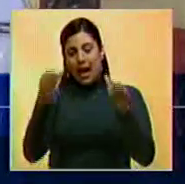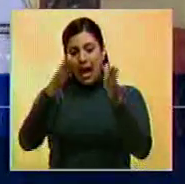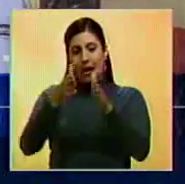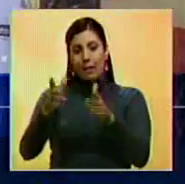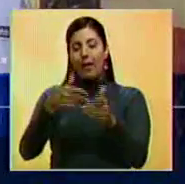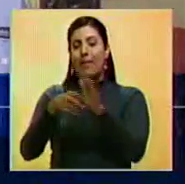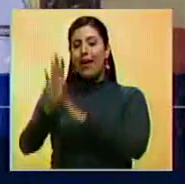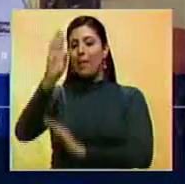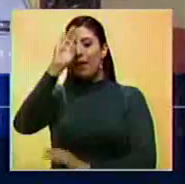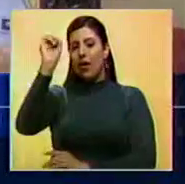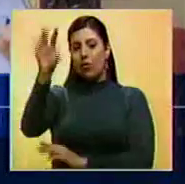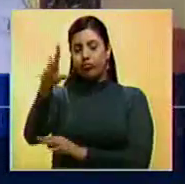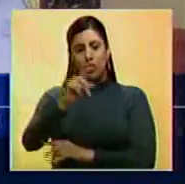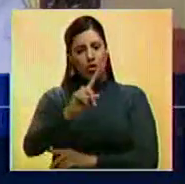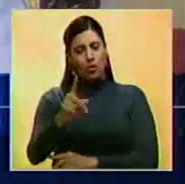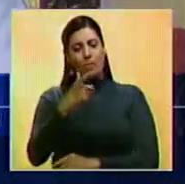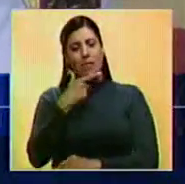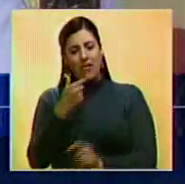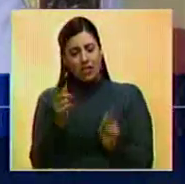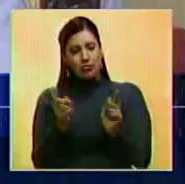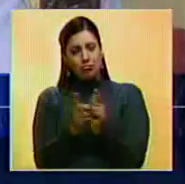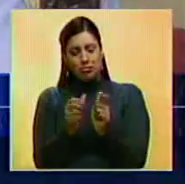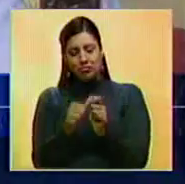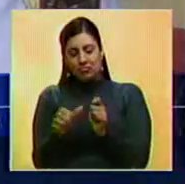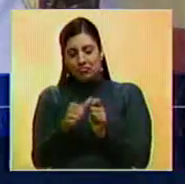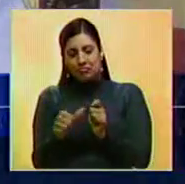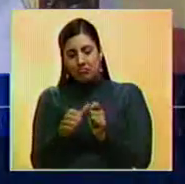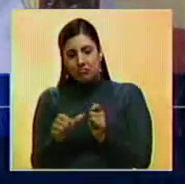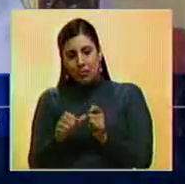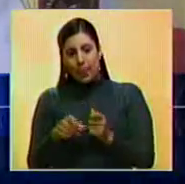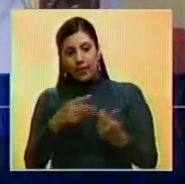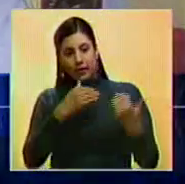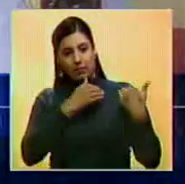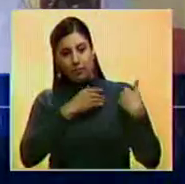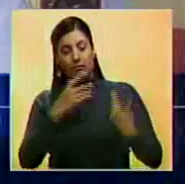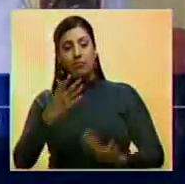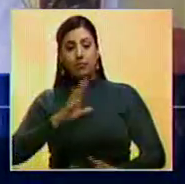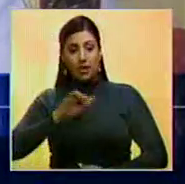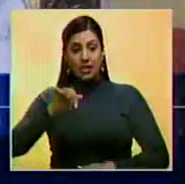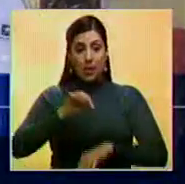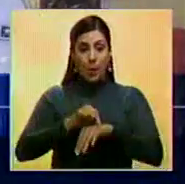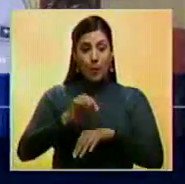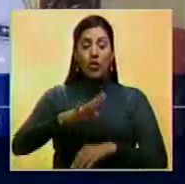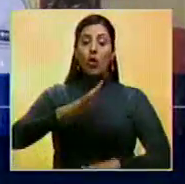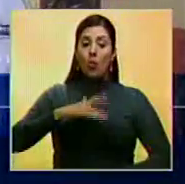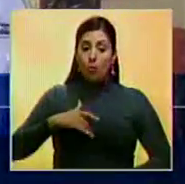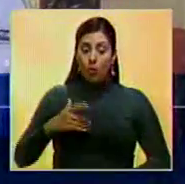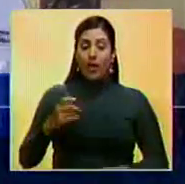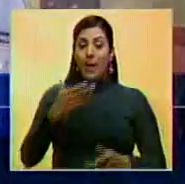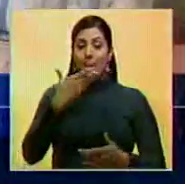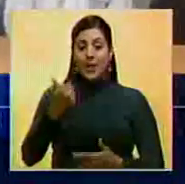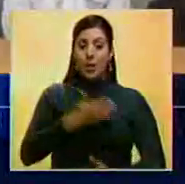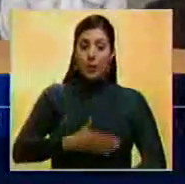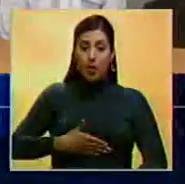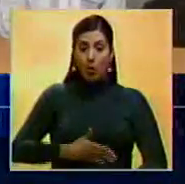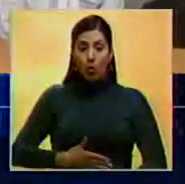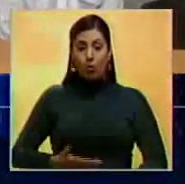para ir a hacer un depósito, sino que simple y llanamente, con lo que le corresponda manejar en ese momento, se podrá hacer más cómodo.